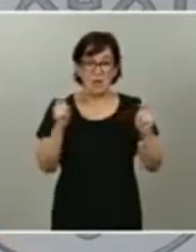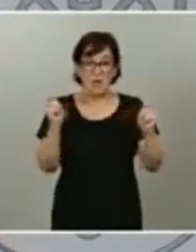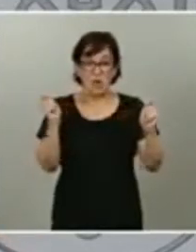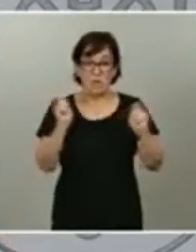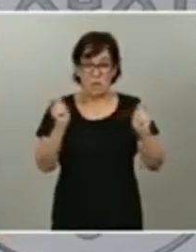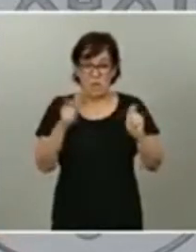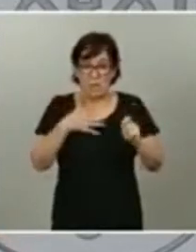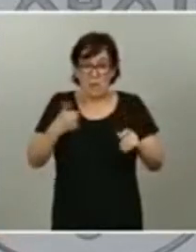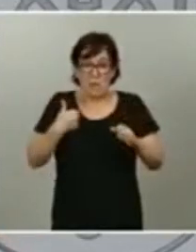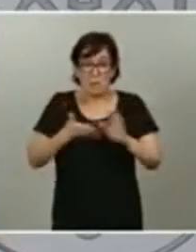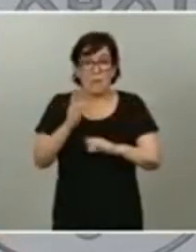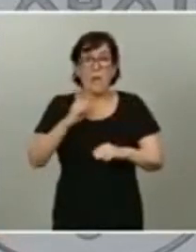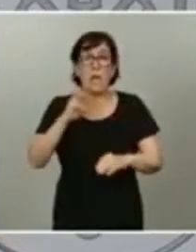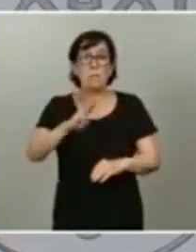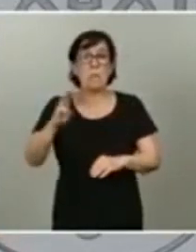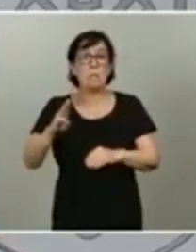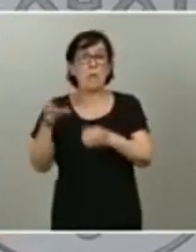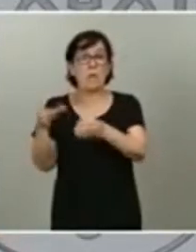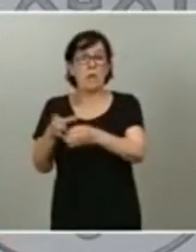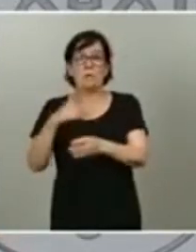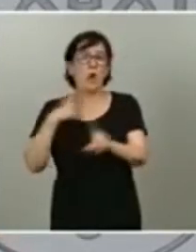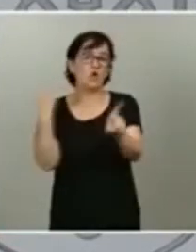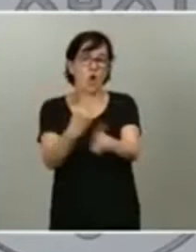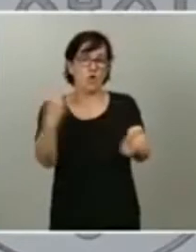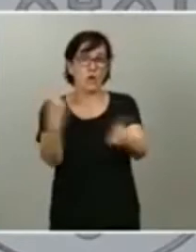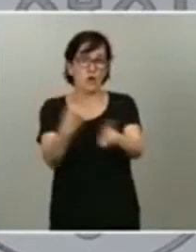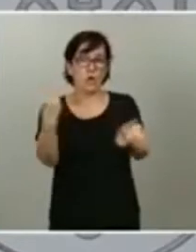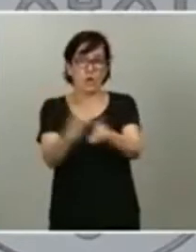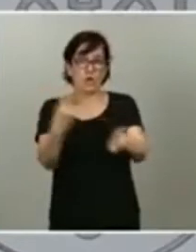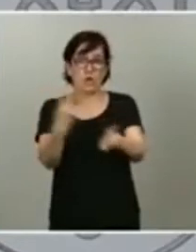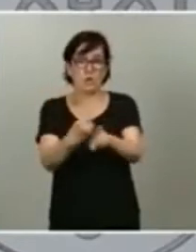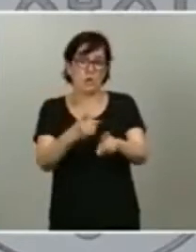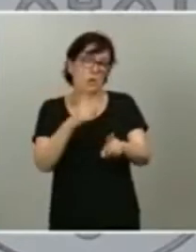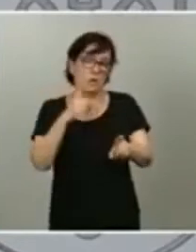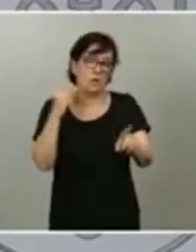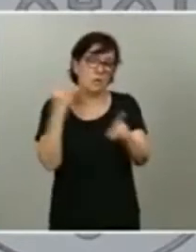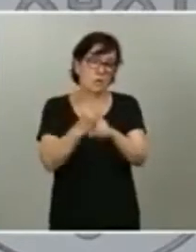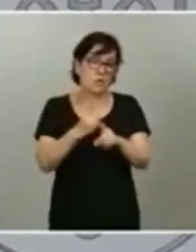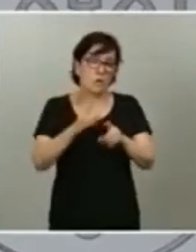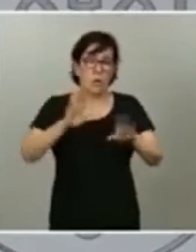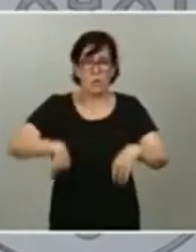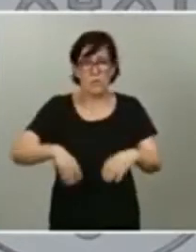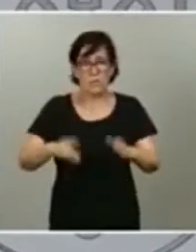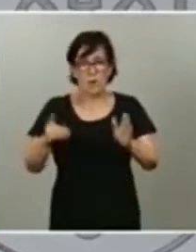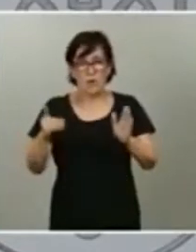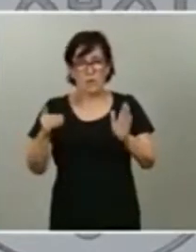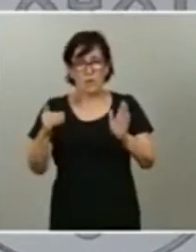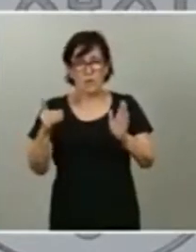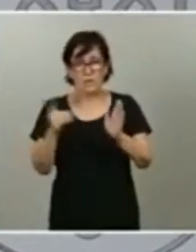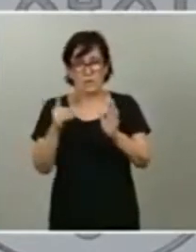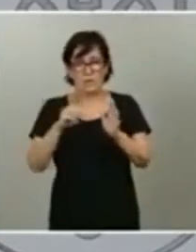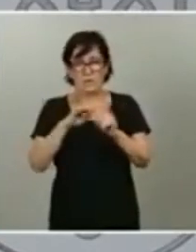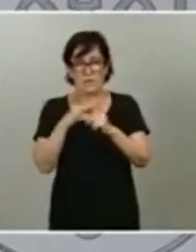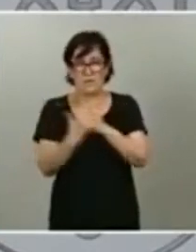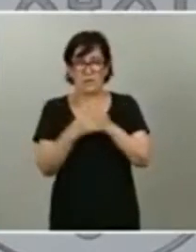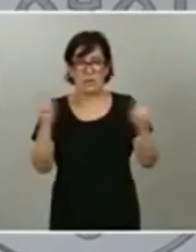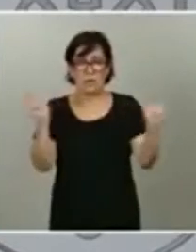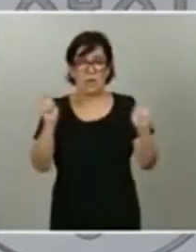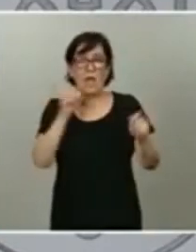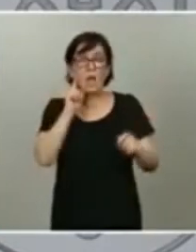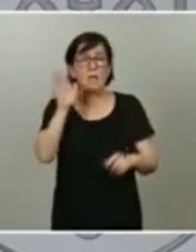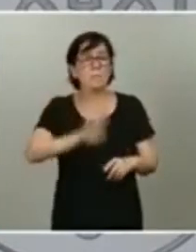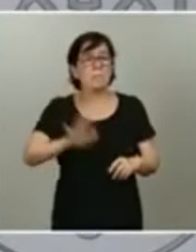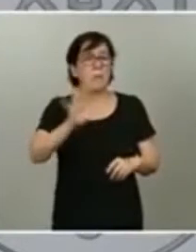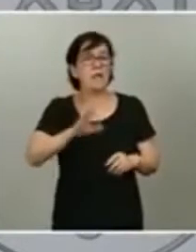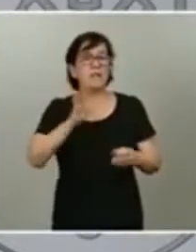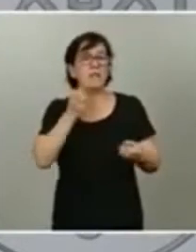y el partido popular los votó en contra o votó en contra los últimos decretos de alarma ahora parece que es noticiable que